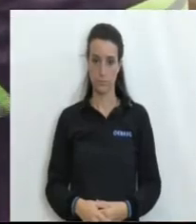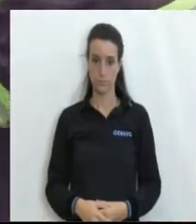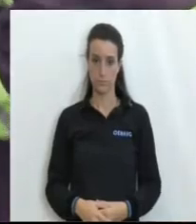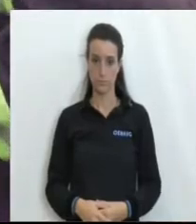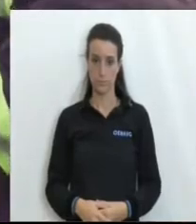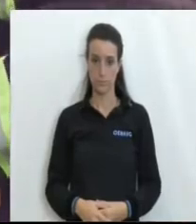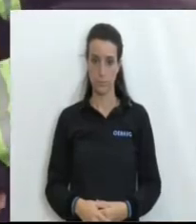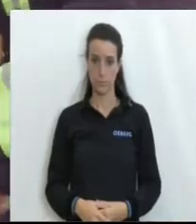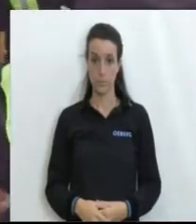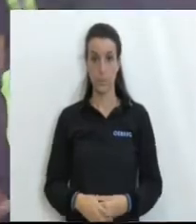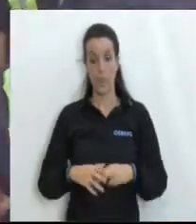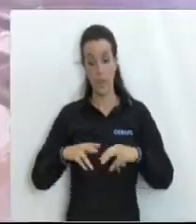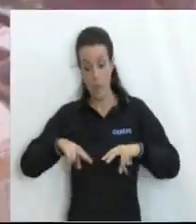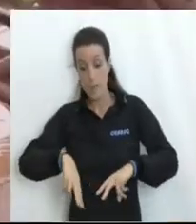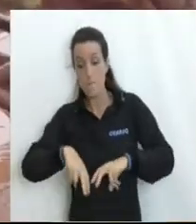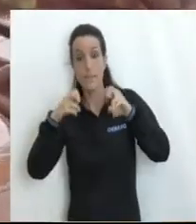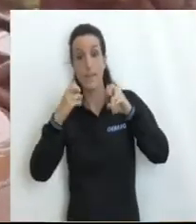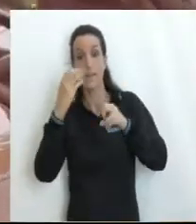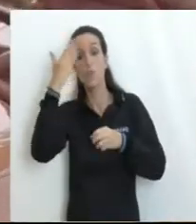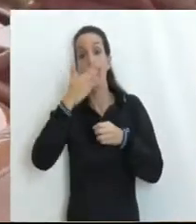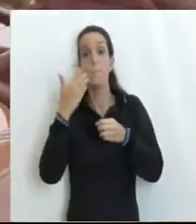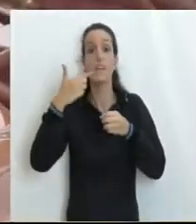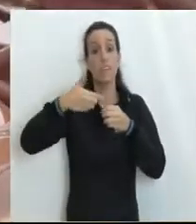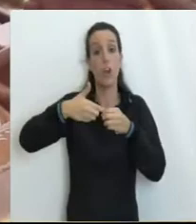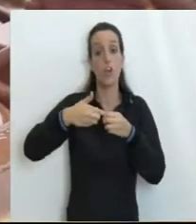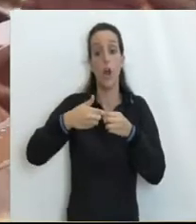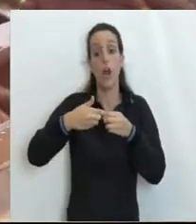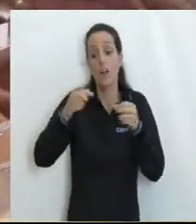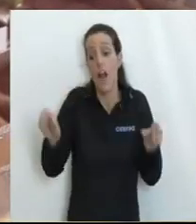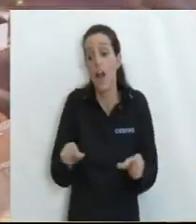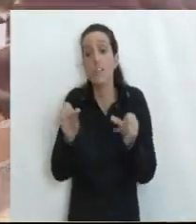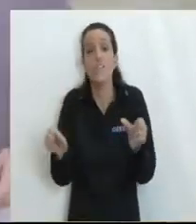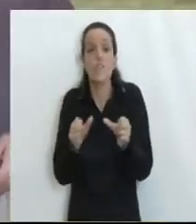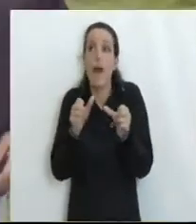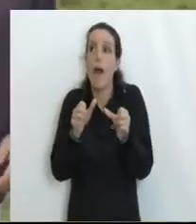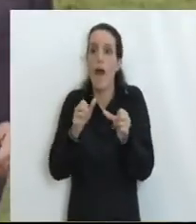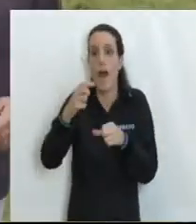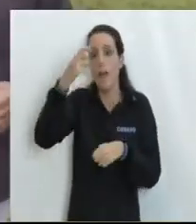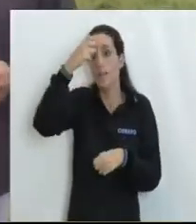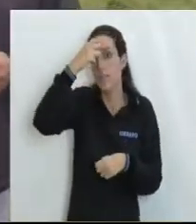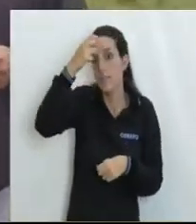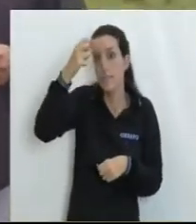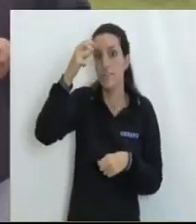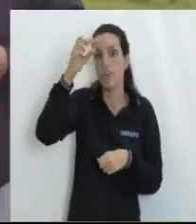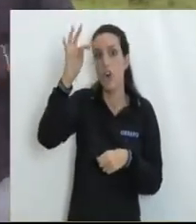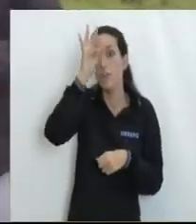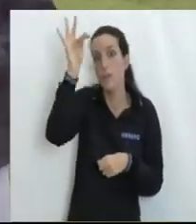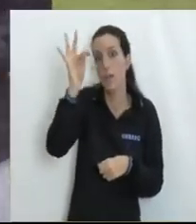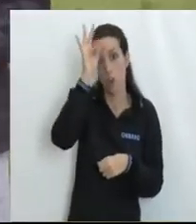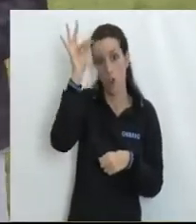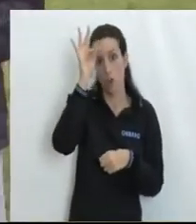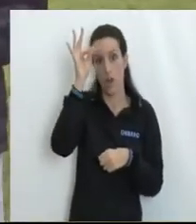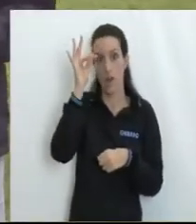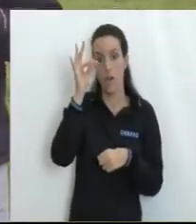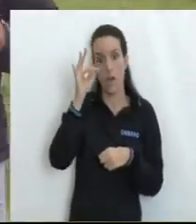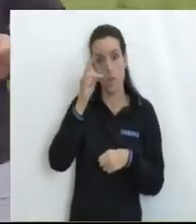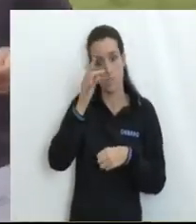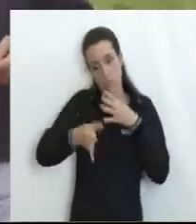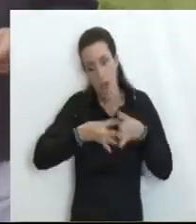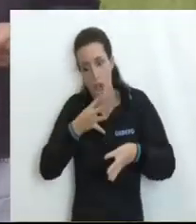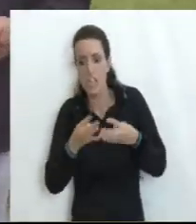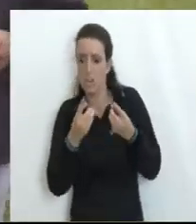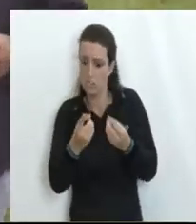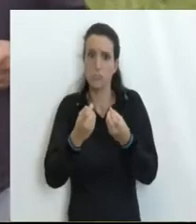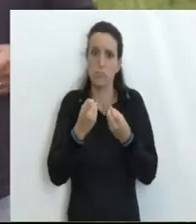La exploración de petróleo es una actividad científica y tecnológica Y es de